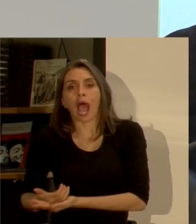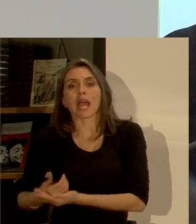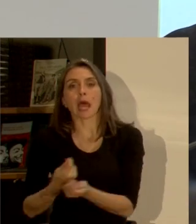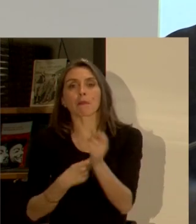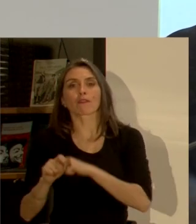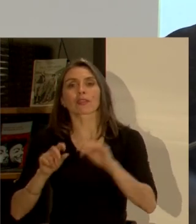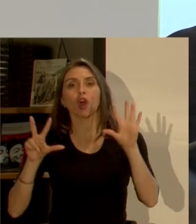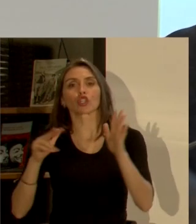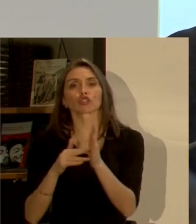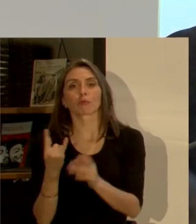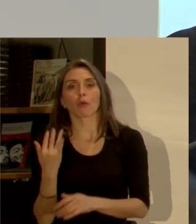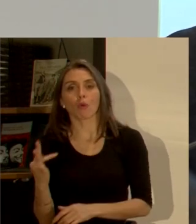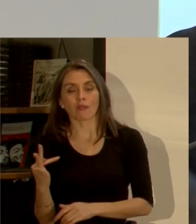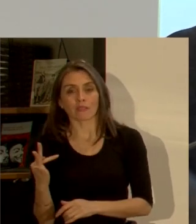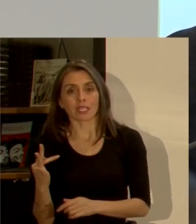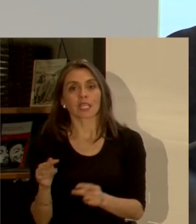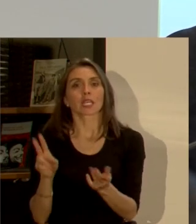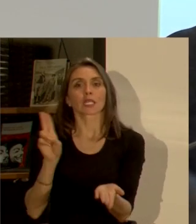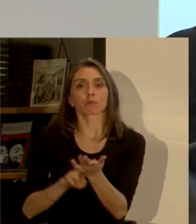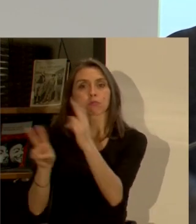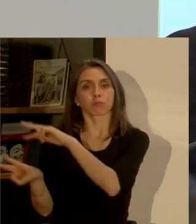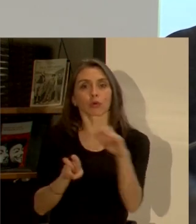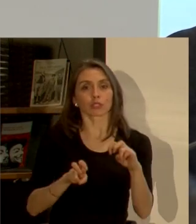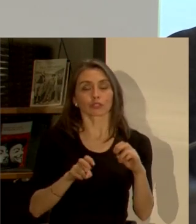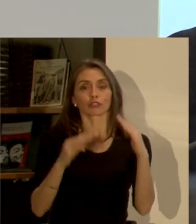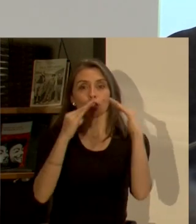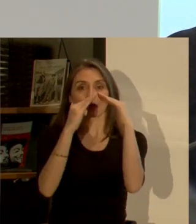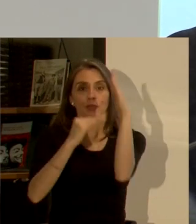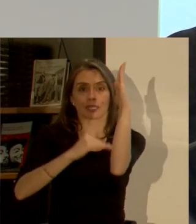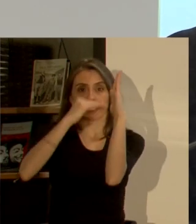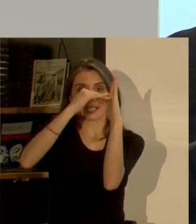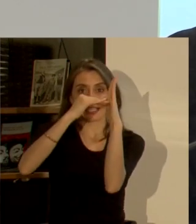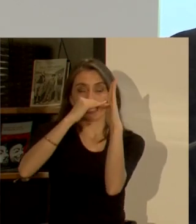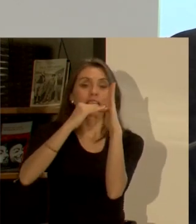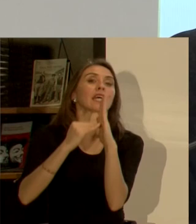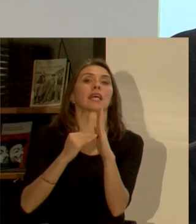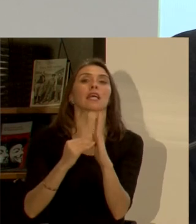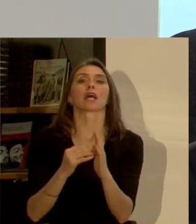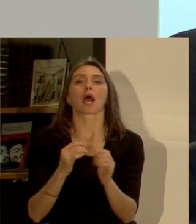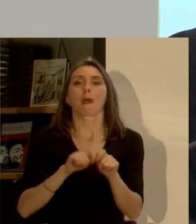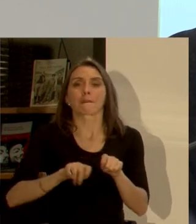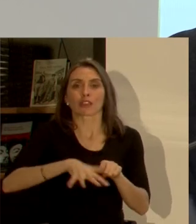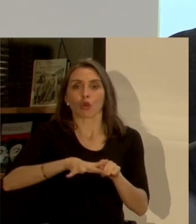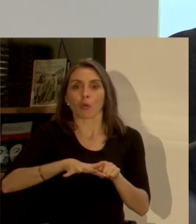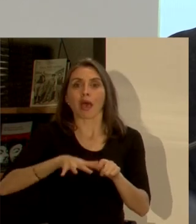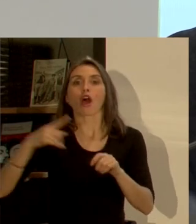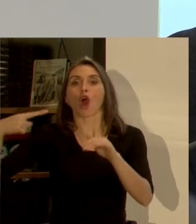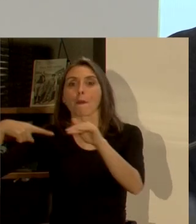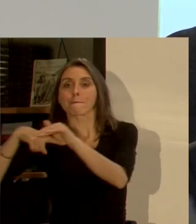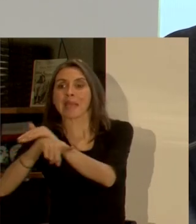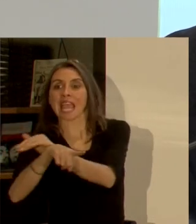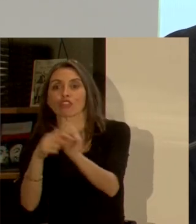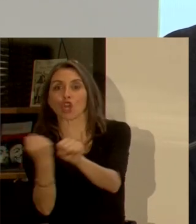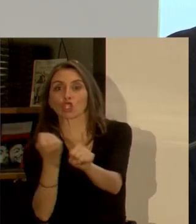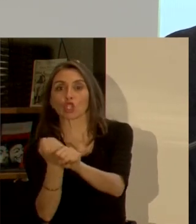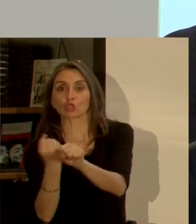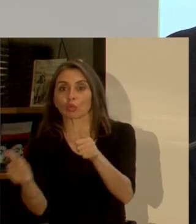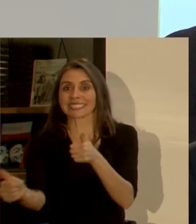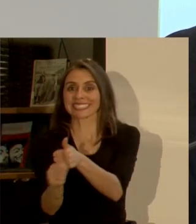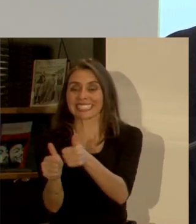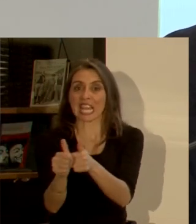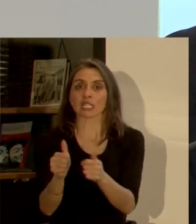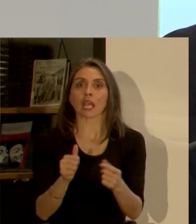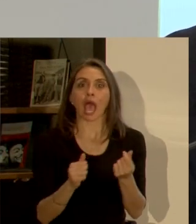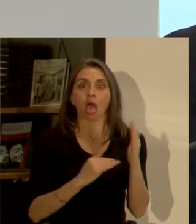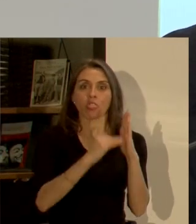lo que implica eso en la práctica es que las propiedades que se valorizan por efecto por ejemplo de un metro o una obra pública de esa forma si se